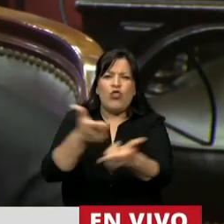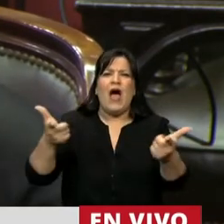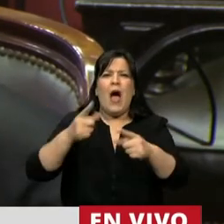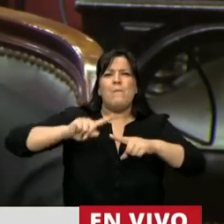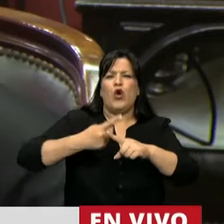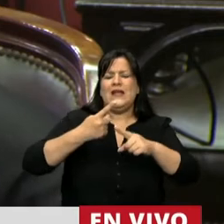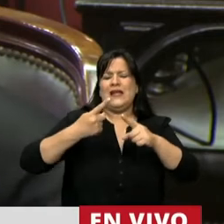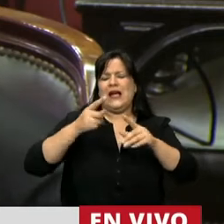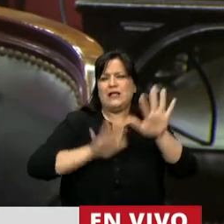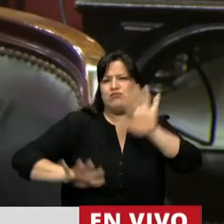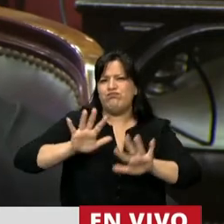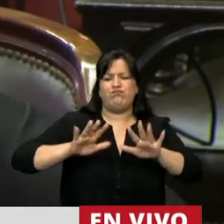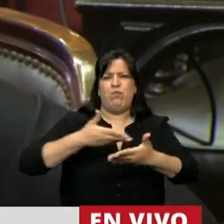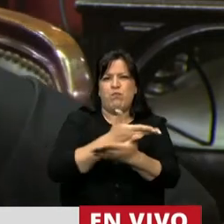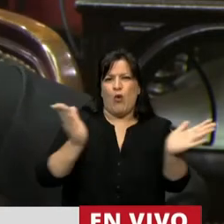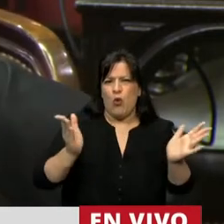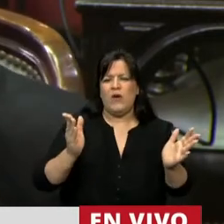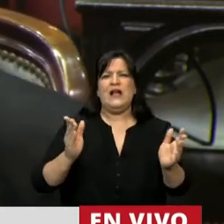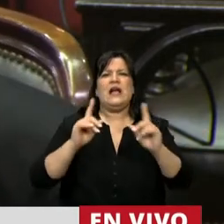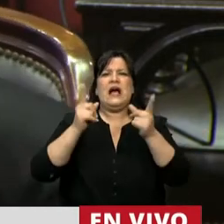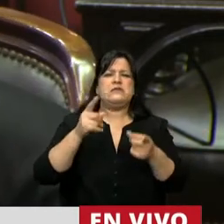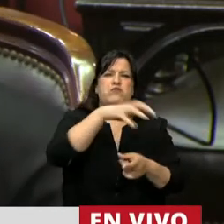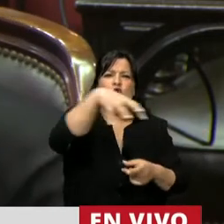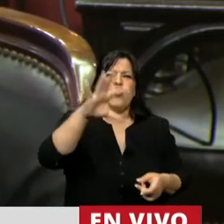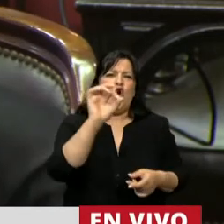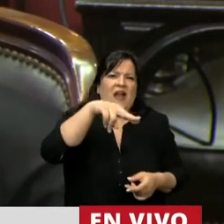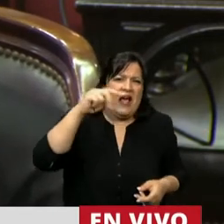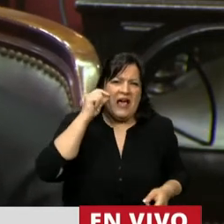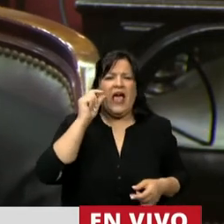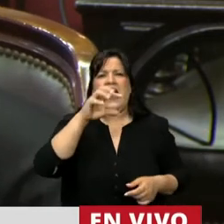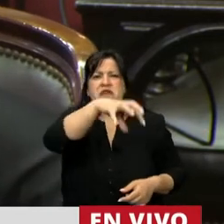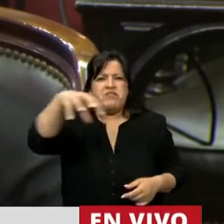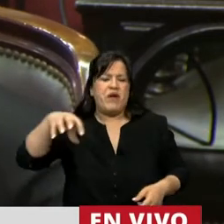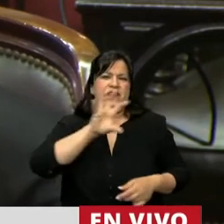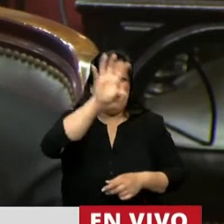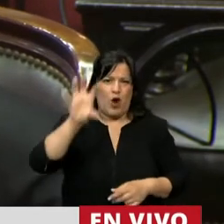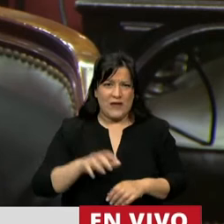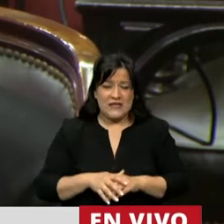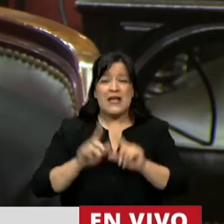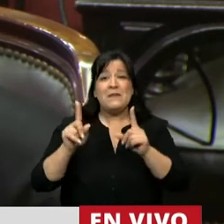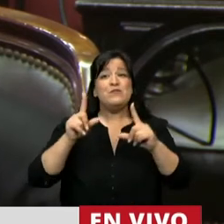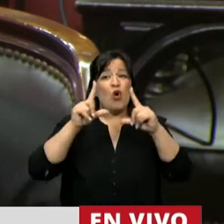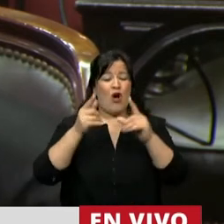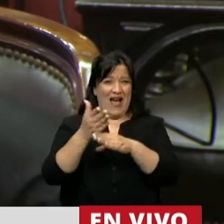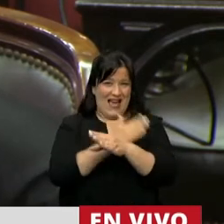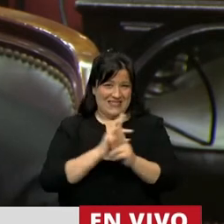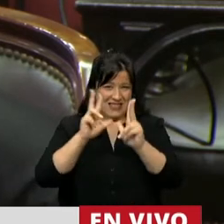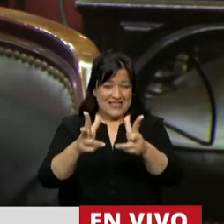las autoridades provinciales y las organizaciones civiles. Como decía, el artículo 3